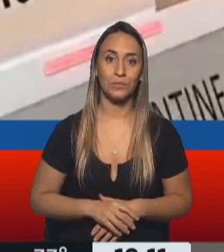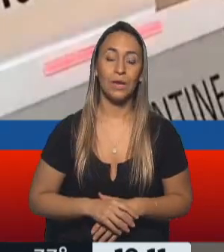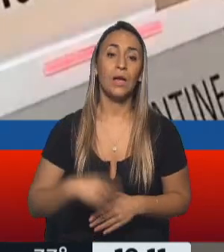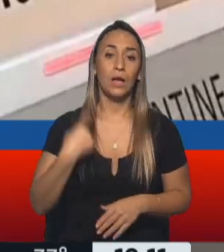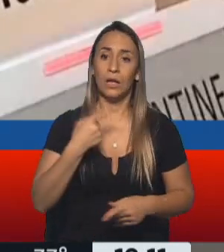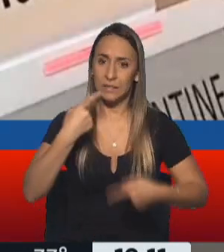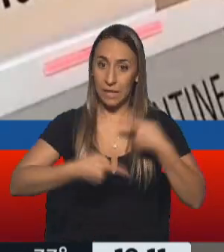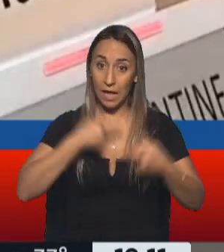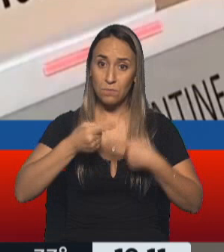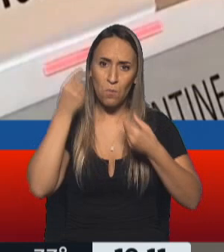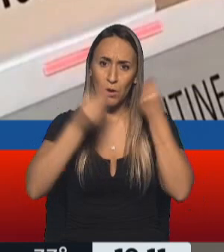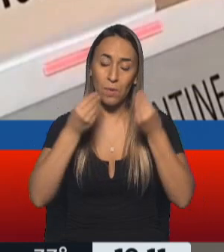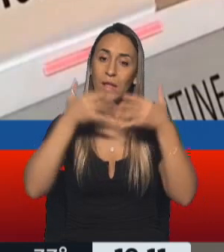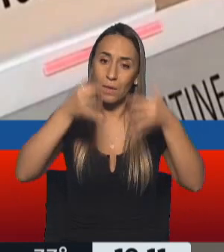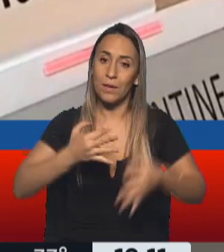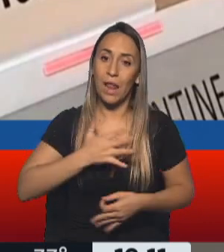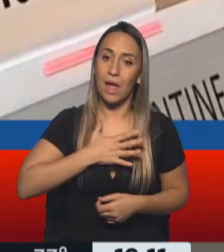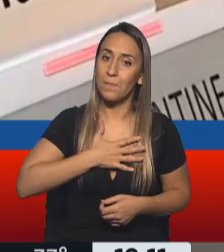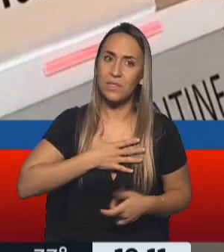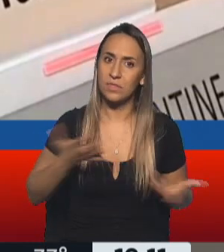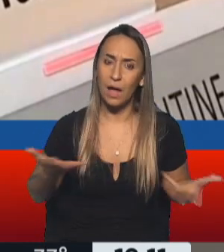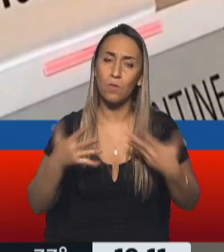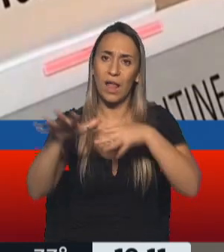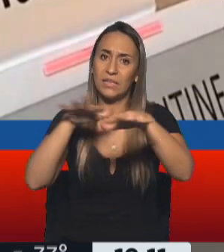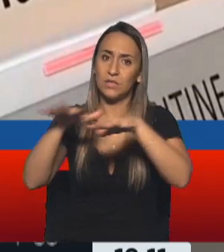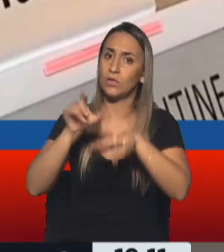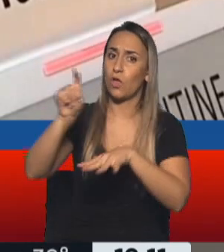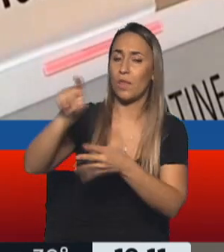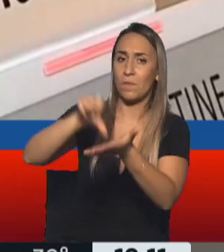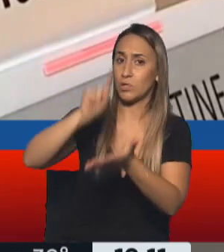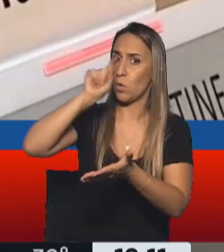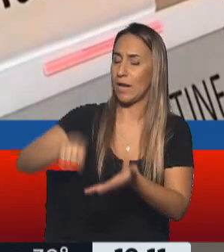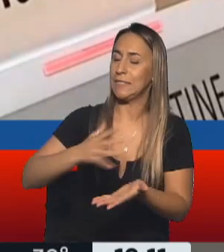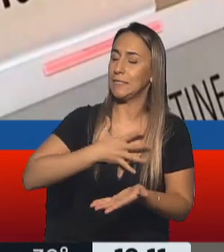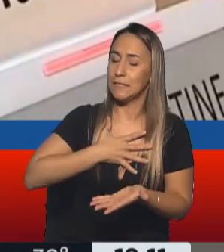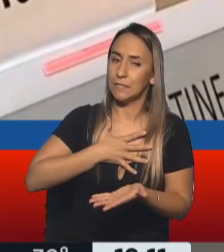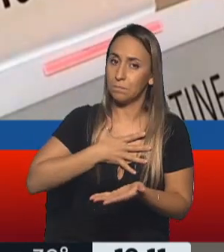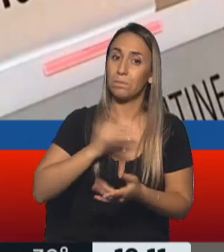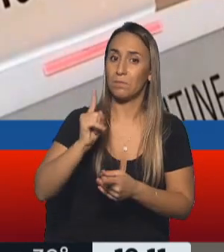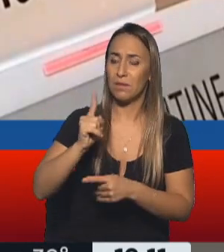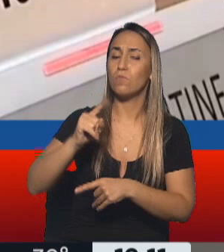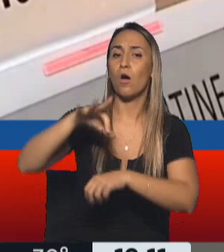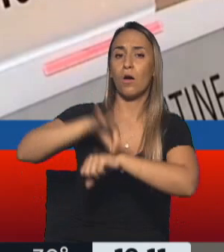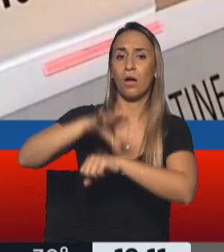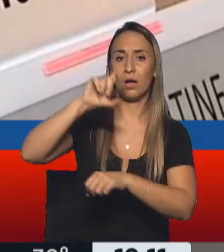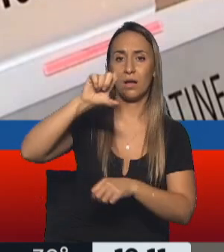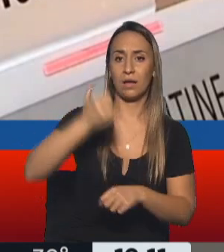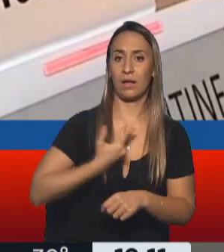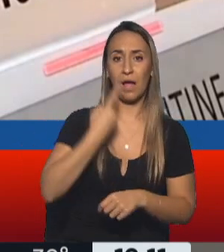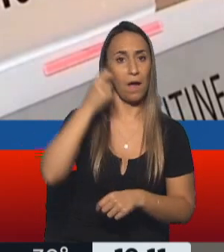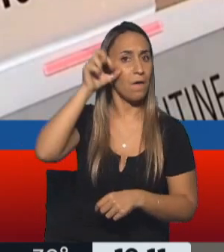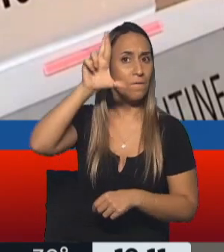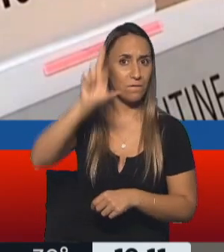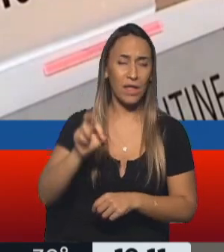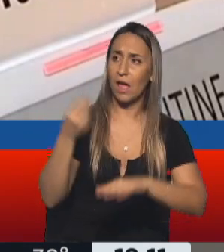Seguimos con preocupación y lamentamos profundamente la situación que se está viviendo en Ucrania. Como dijo el canciller Cafiero en ocasión de su intervención en el